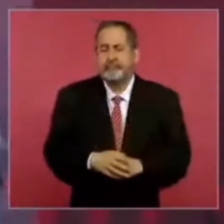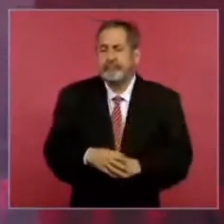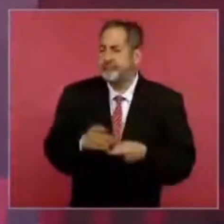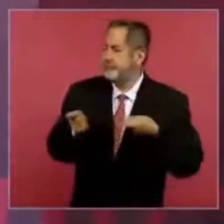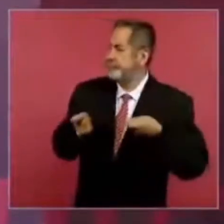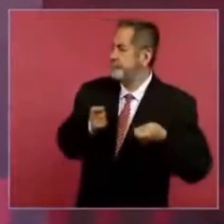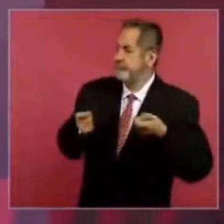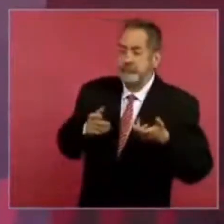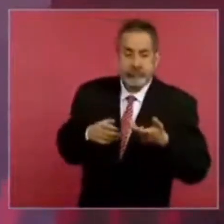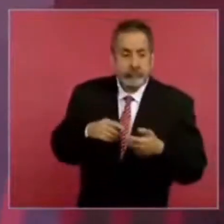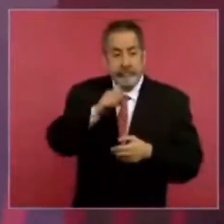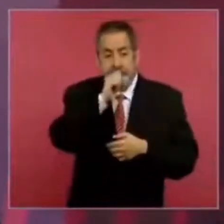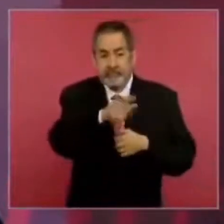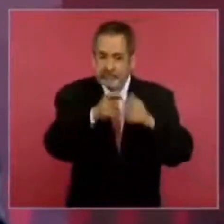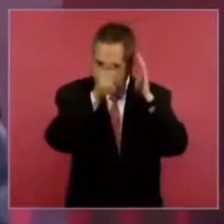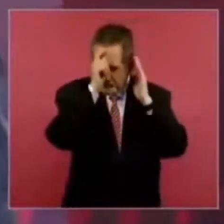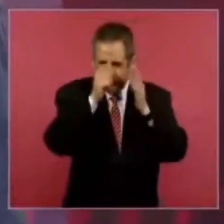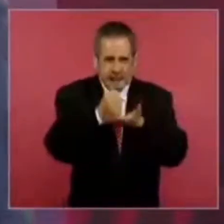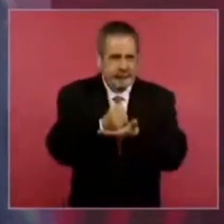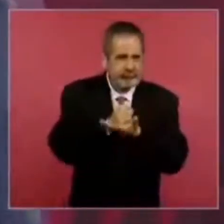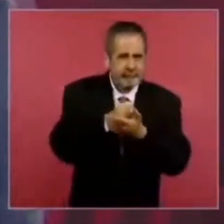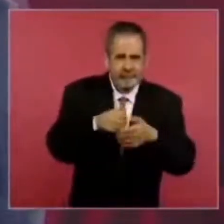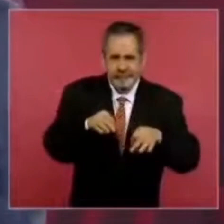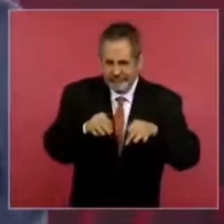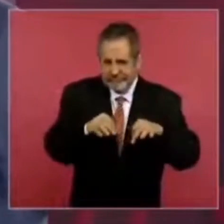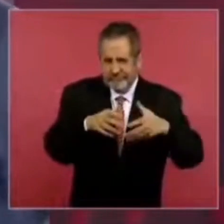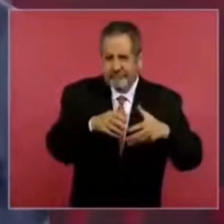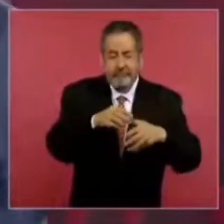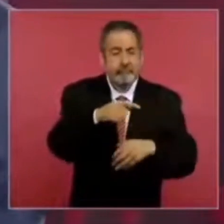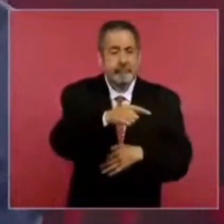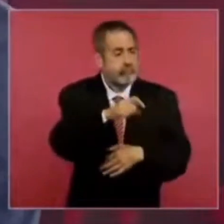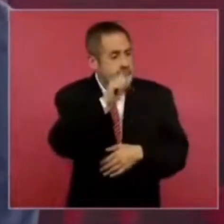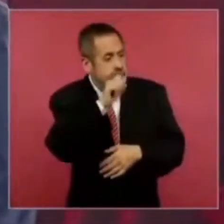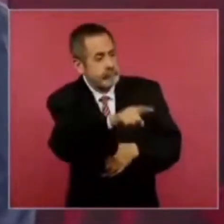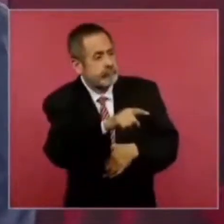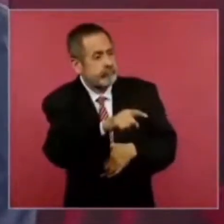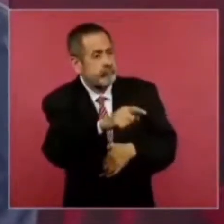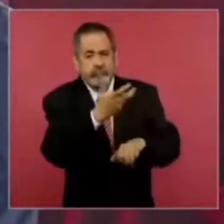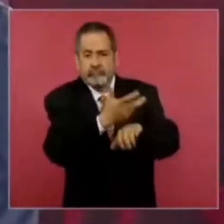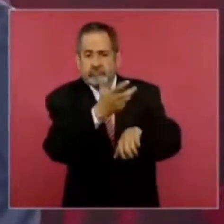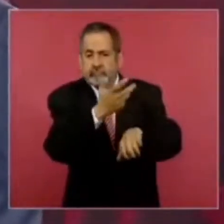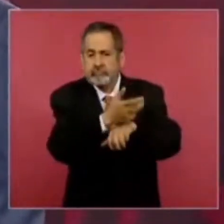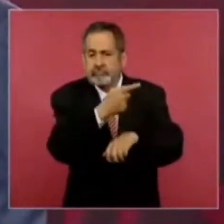operadores, los maquinistas, eran estadounidenses.